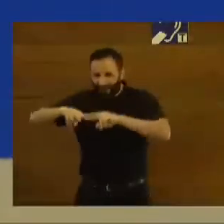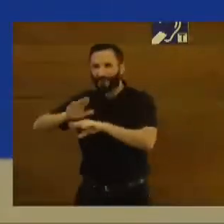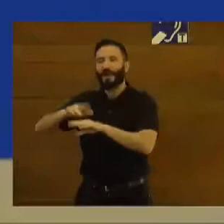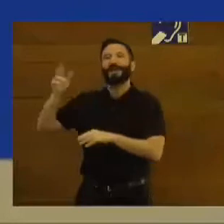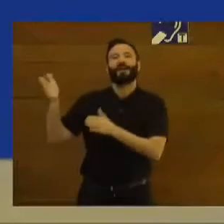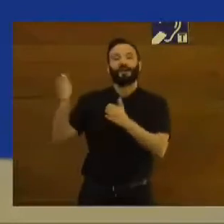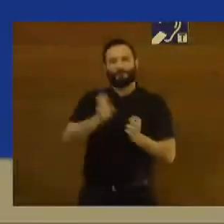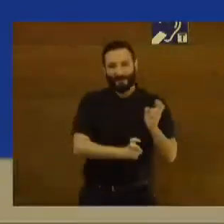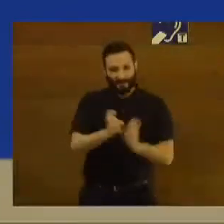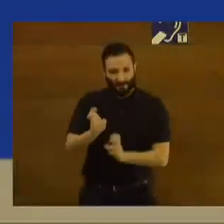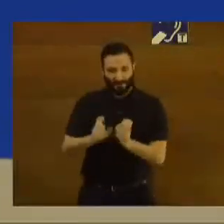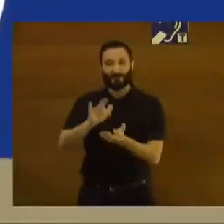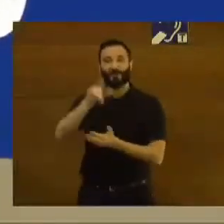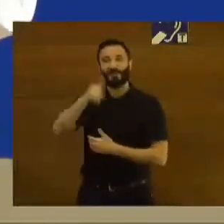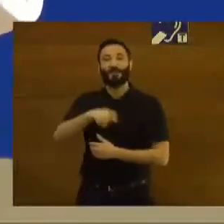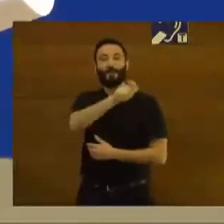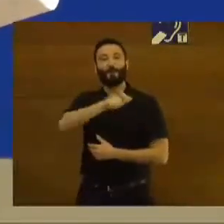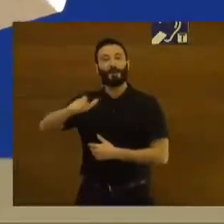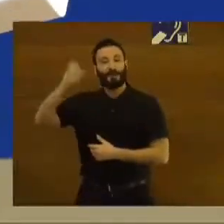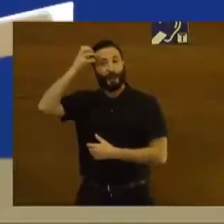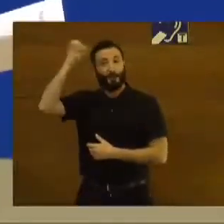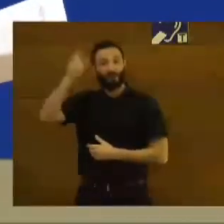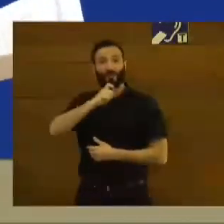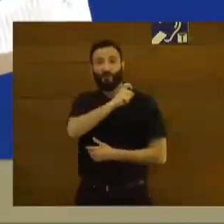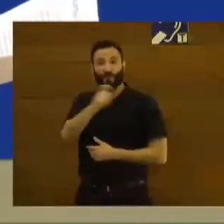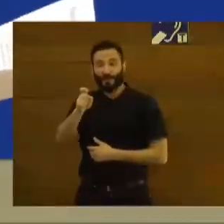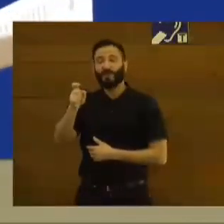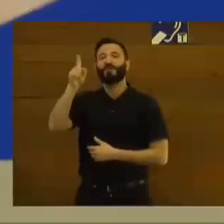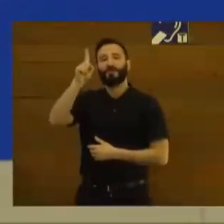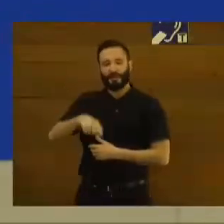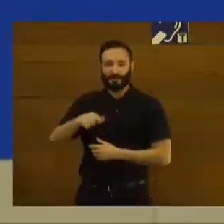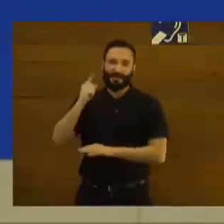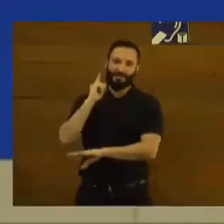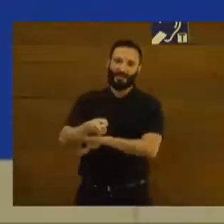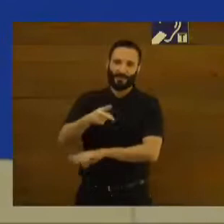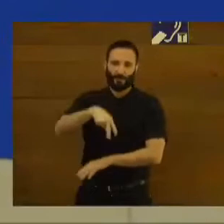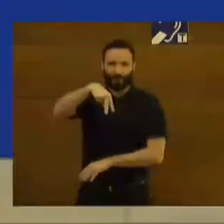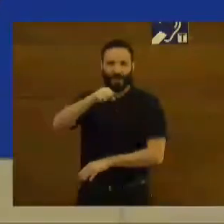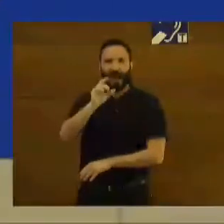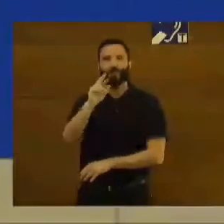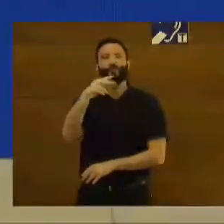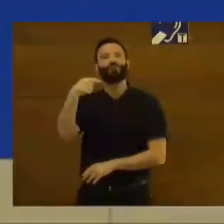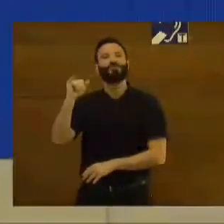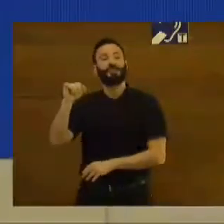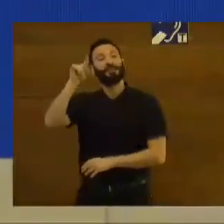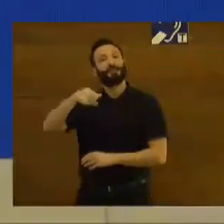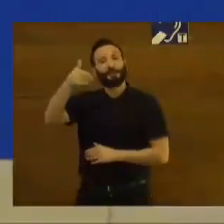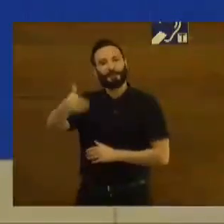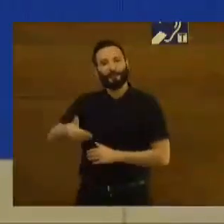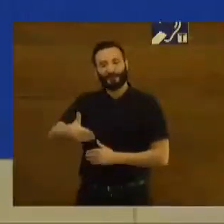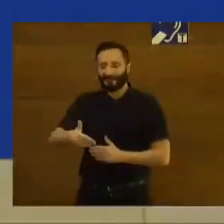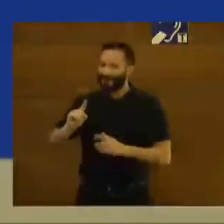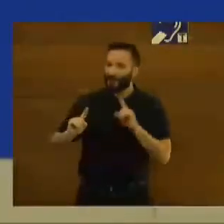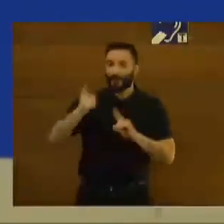a los miembros del patronato de la Fundación y directivos de Naturgy. Y, por supuesto, y lo más importante, darle gracias